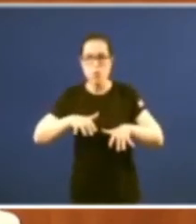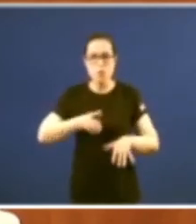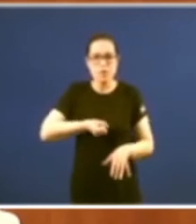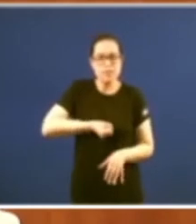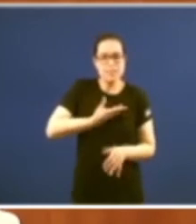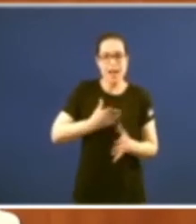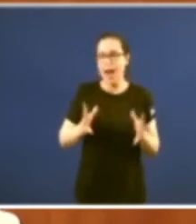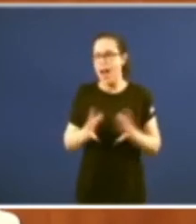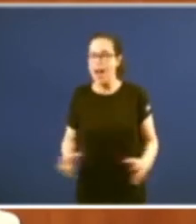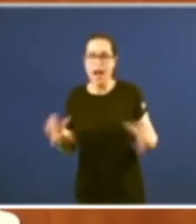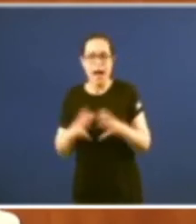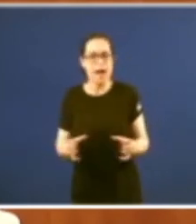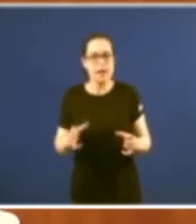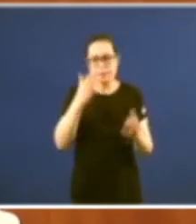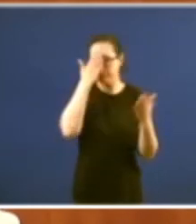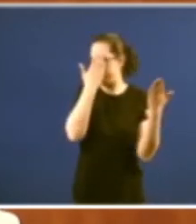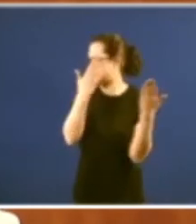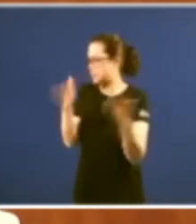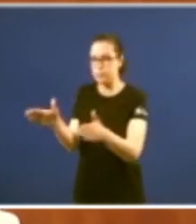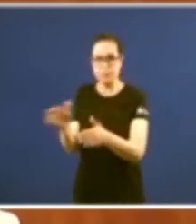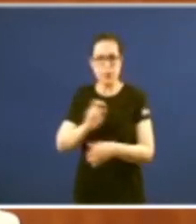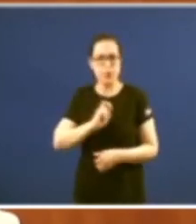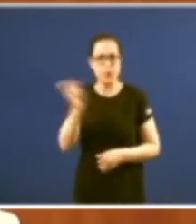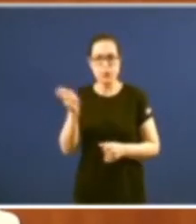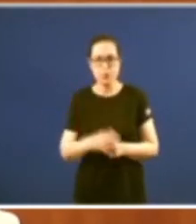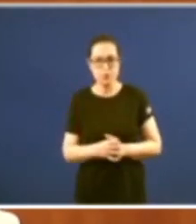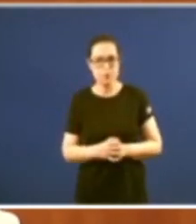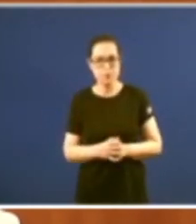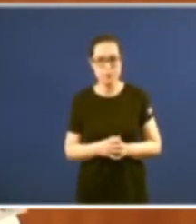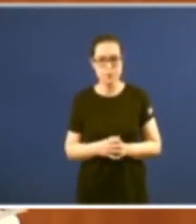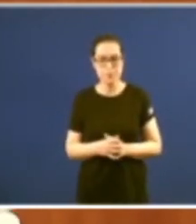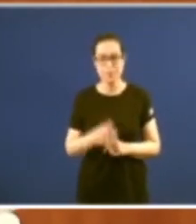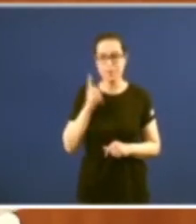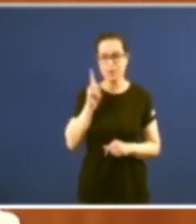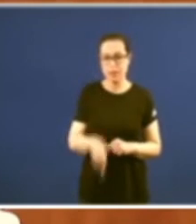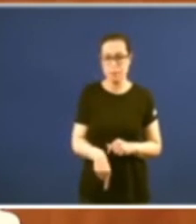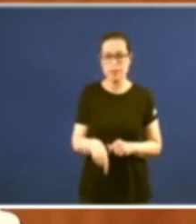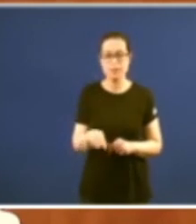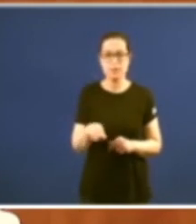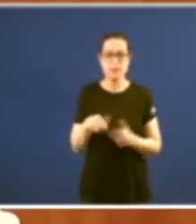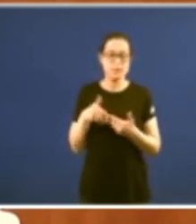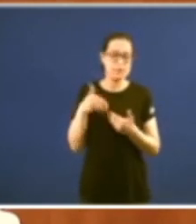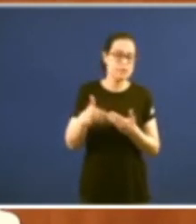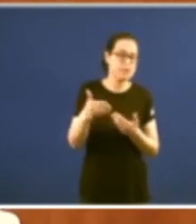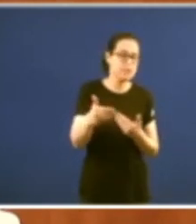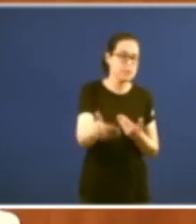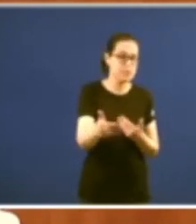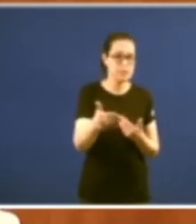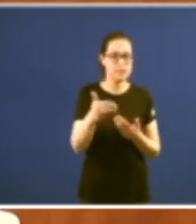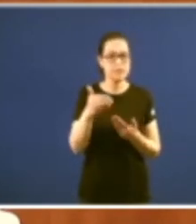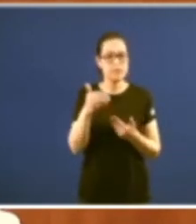parecía que andaba en outras lerias non tamén é certo que algún día os novos historiadores eses que ahora mesmo